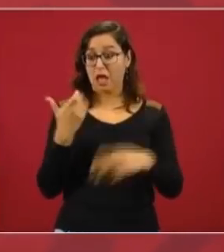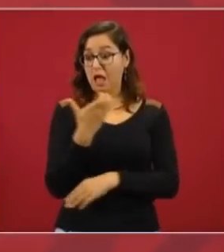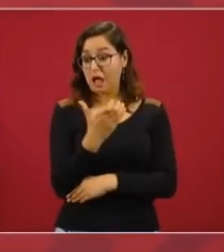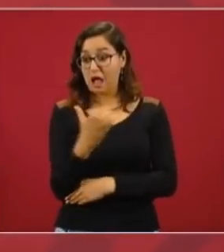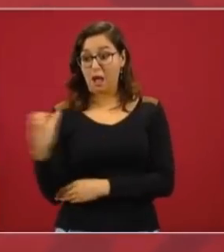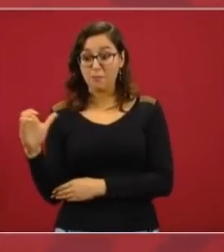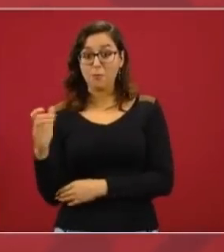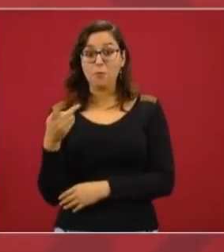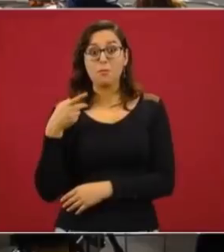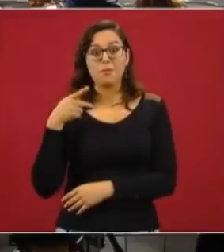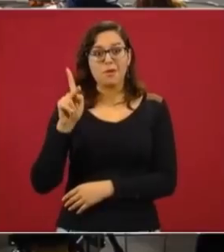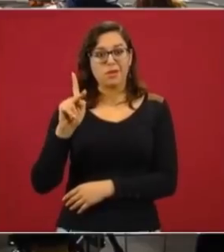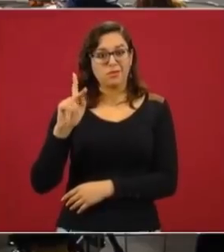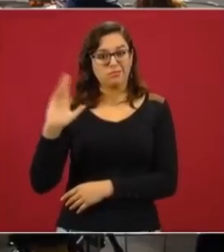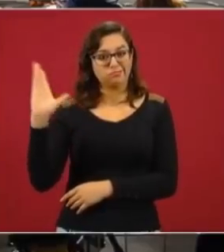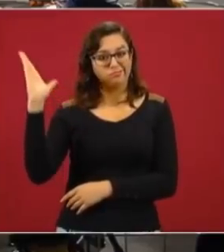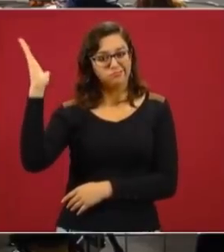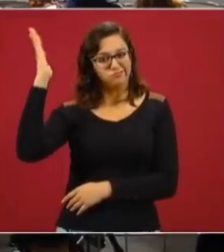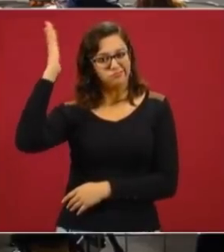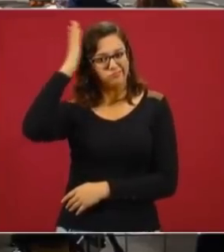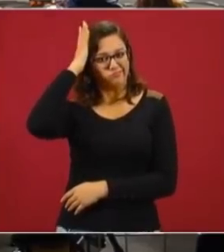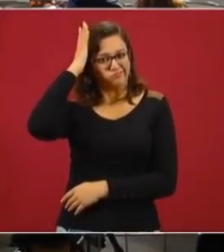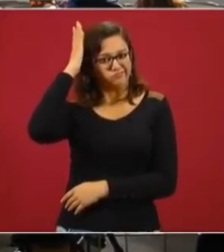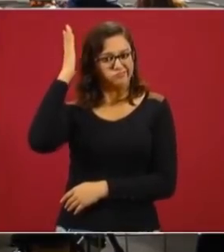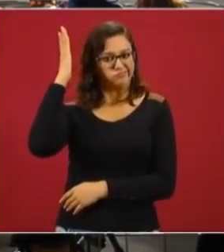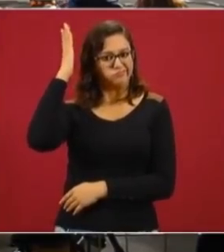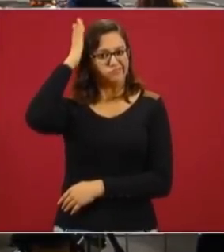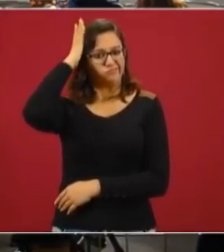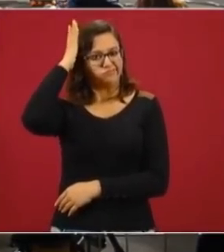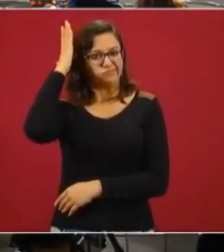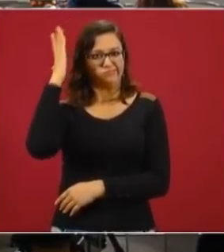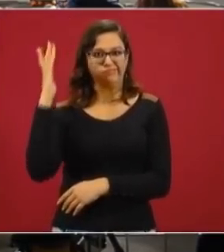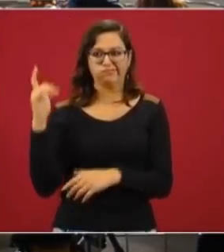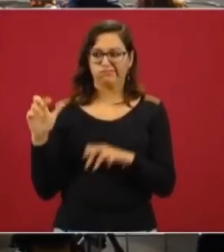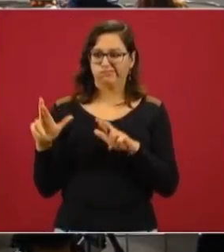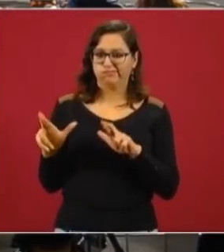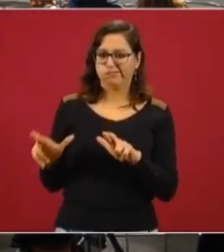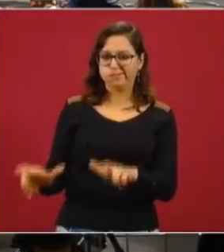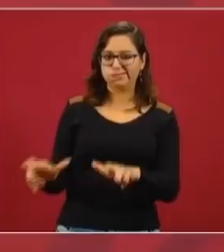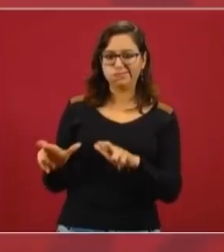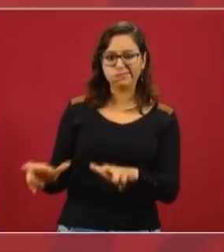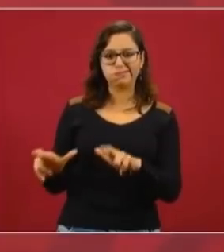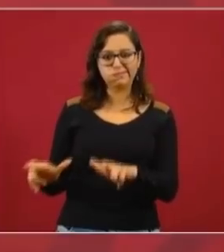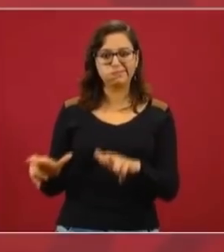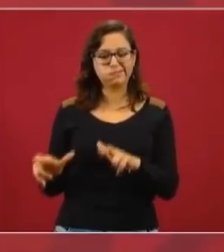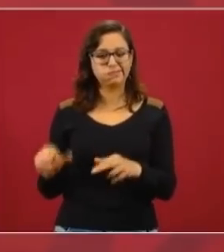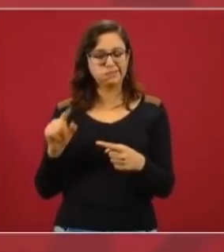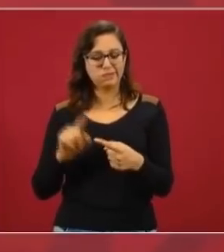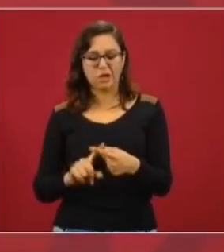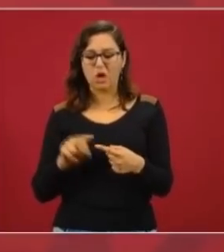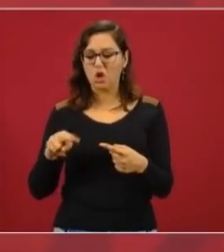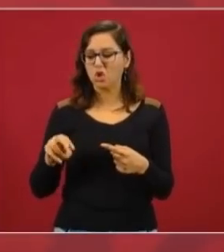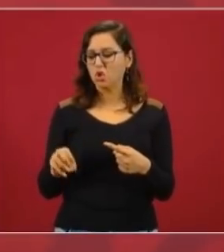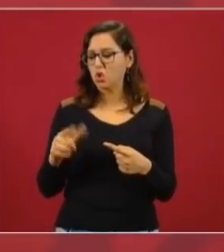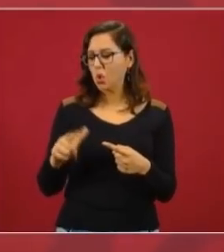sobre todo nogaleros, cebolleros también,